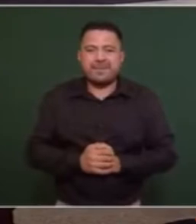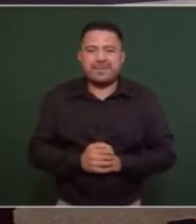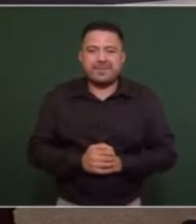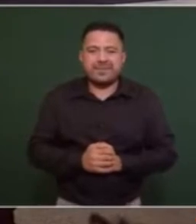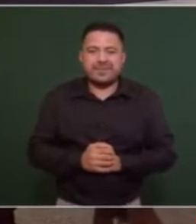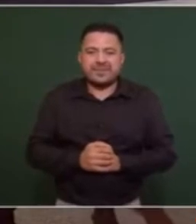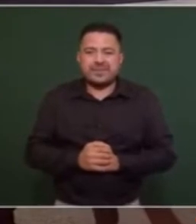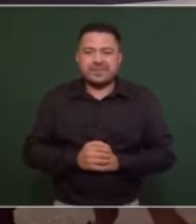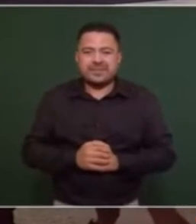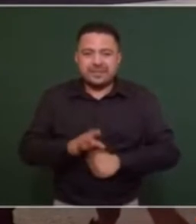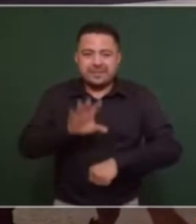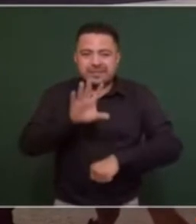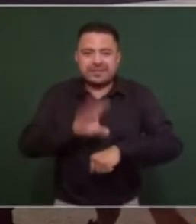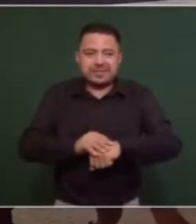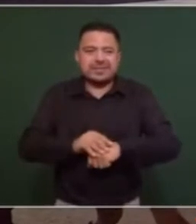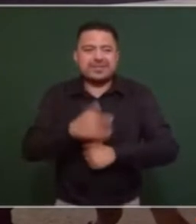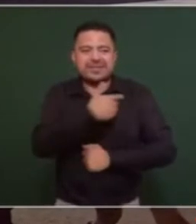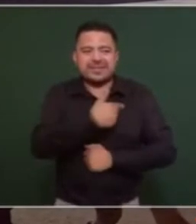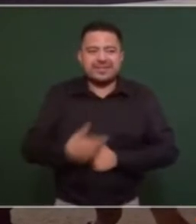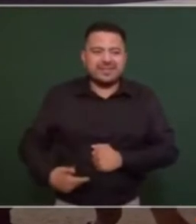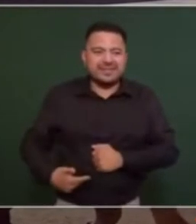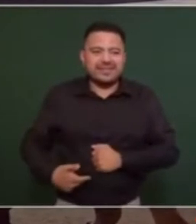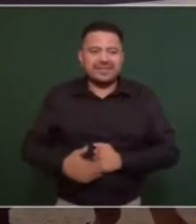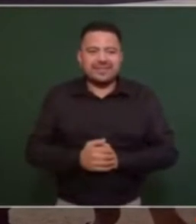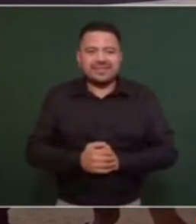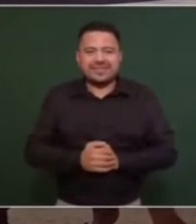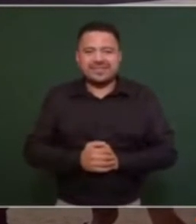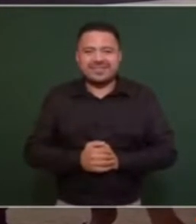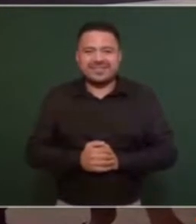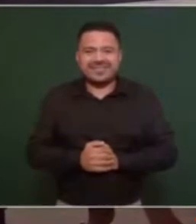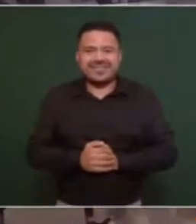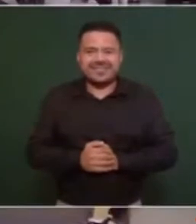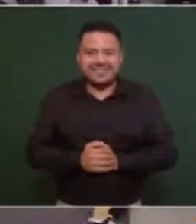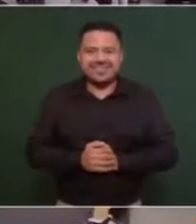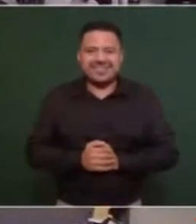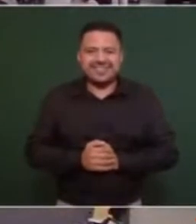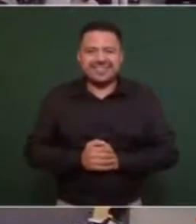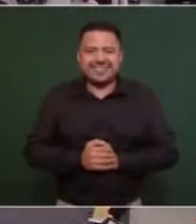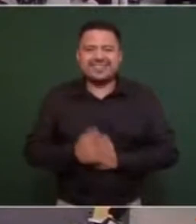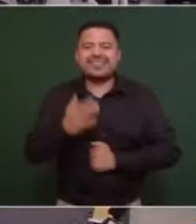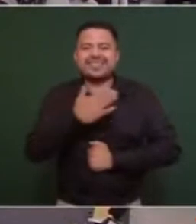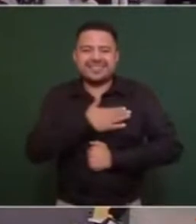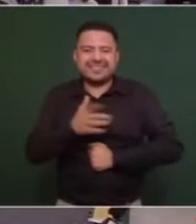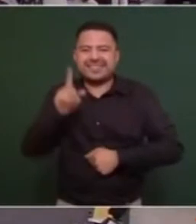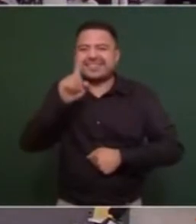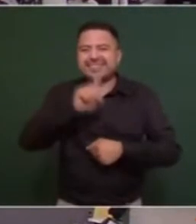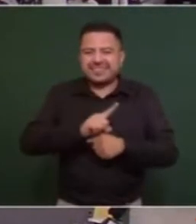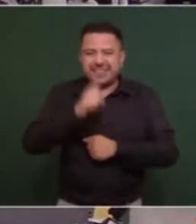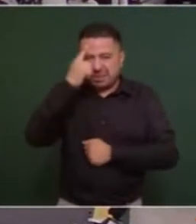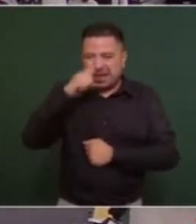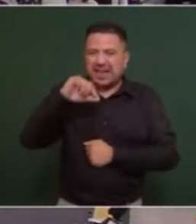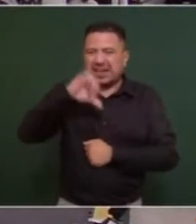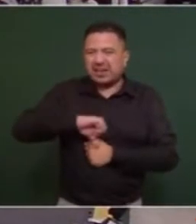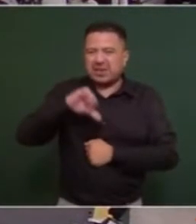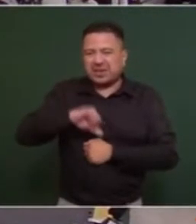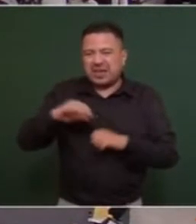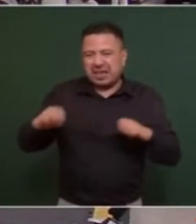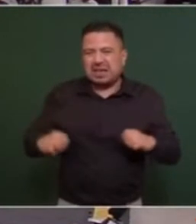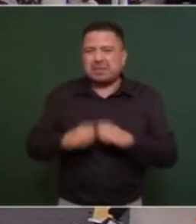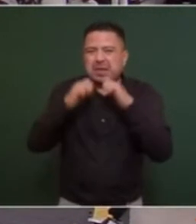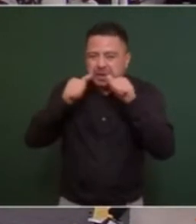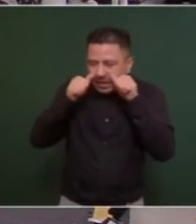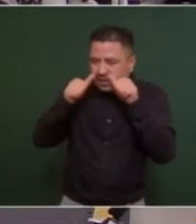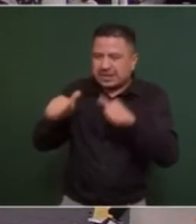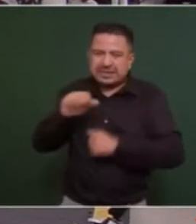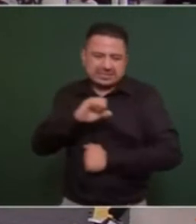Con su permiso, señor presidente. Buenos días. Para enfrentar los daños a la salud